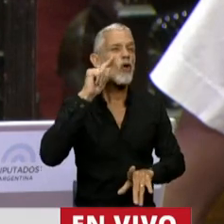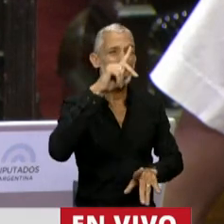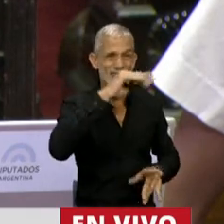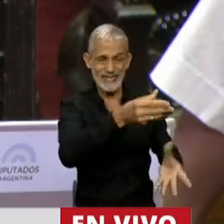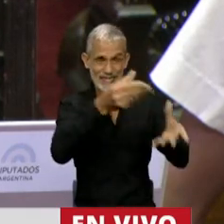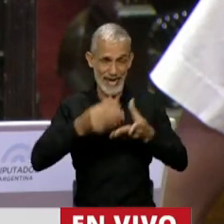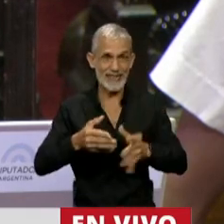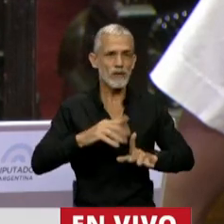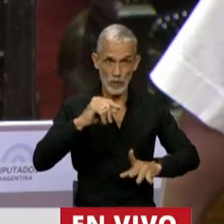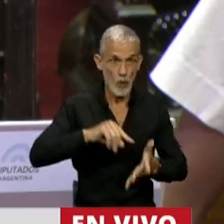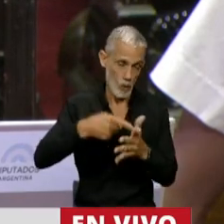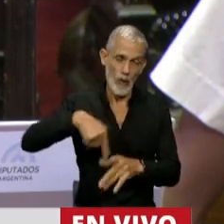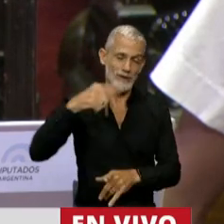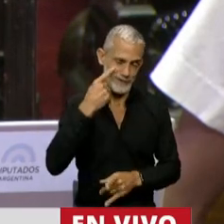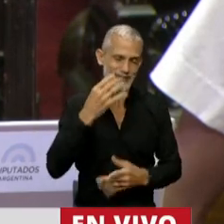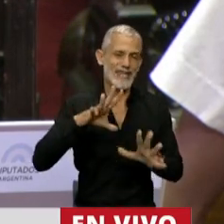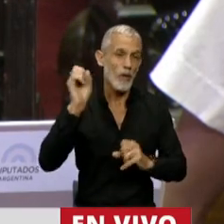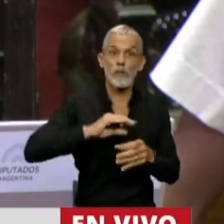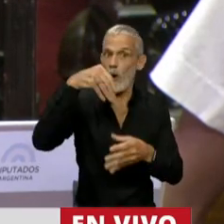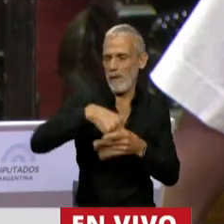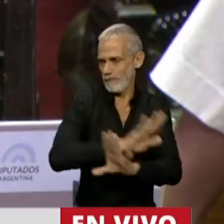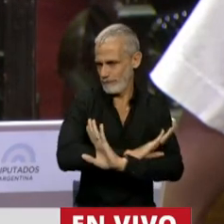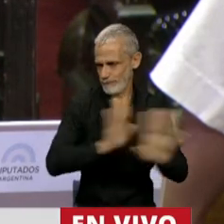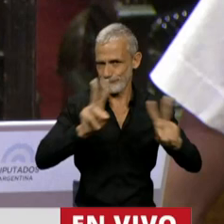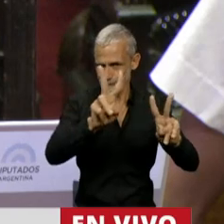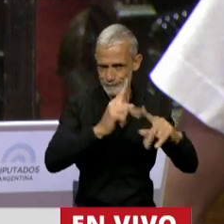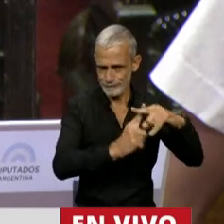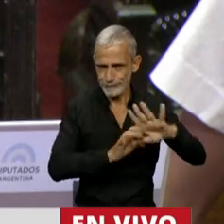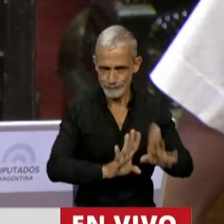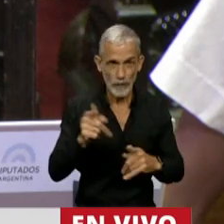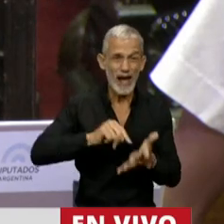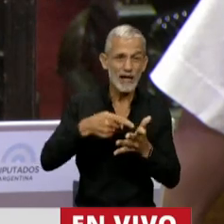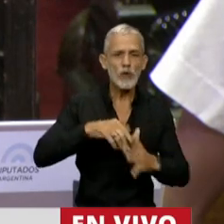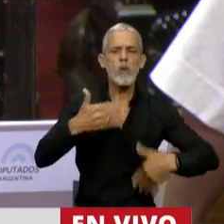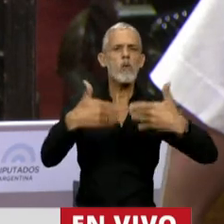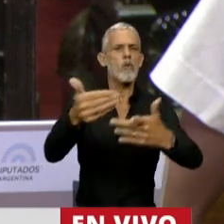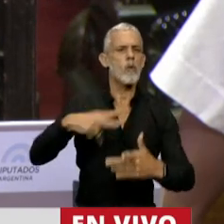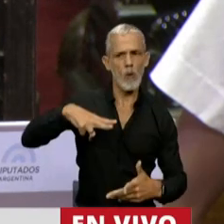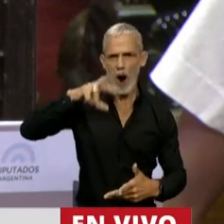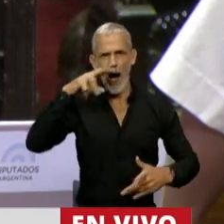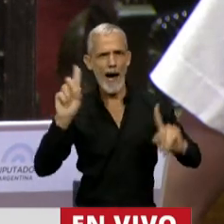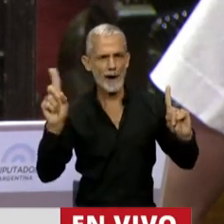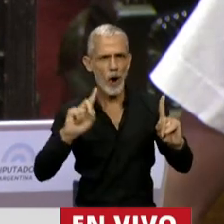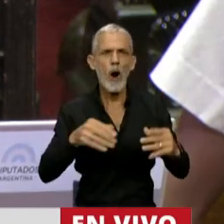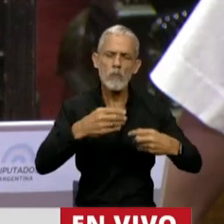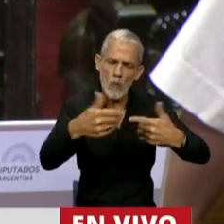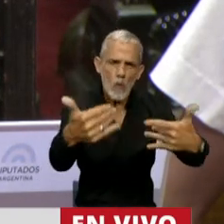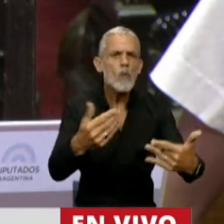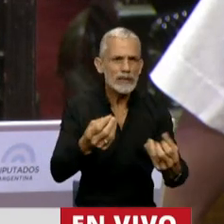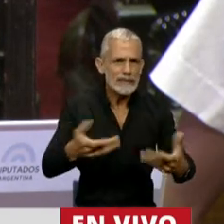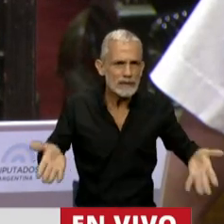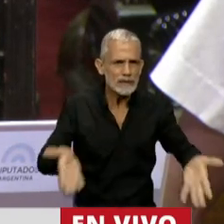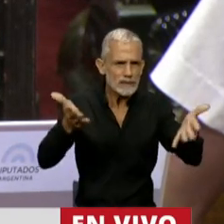los porteños se acuerdan, por eso no los votan más. Y por esta ciudad es próspera, no opulenta, próspera y generosa